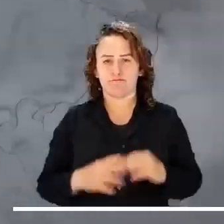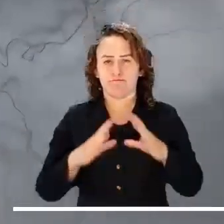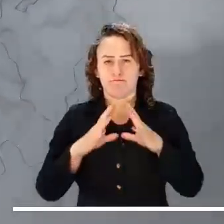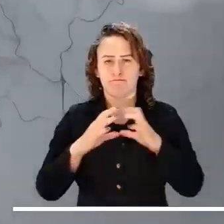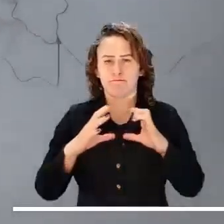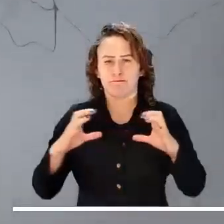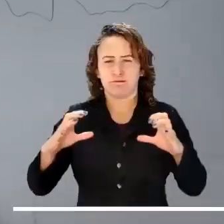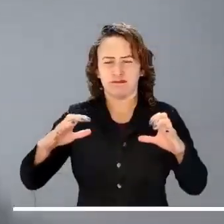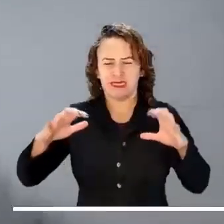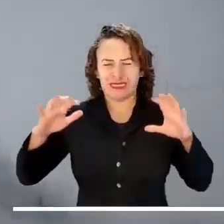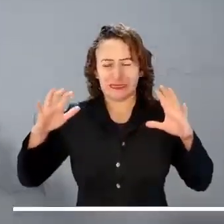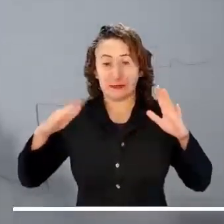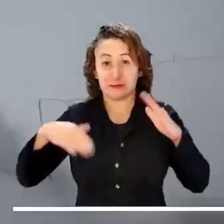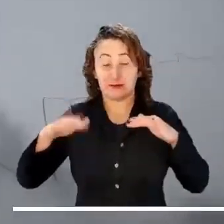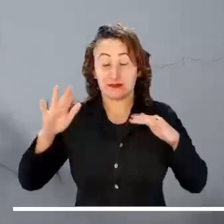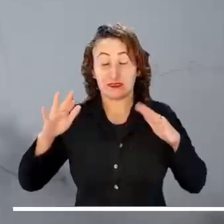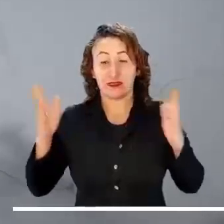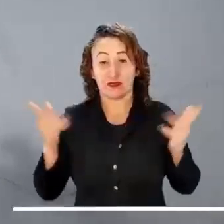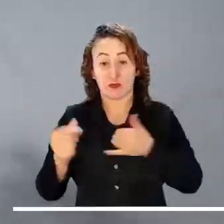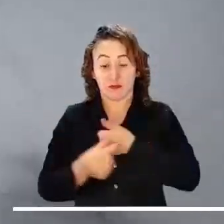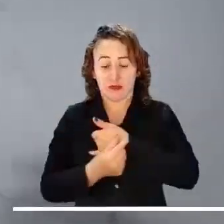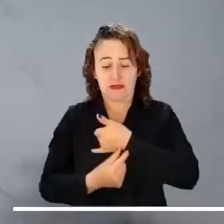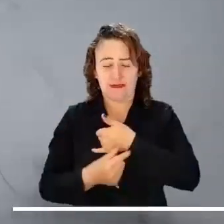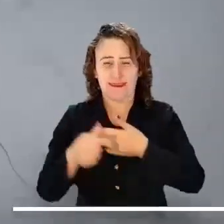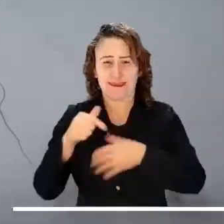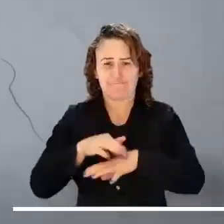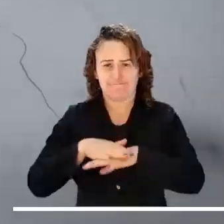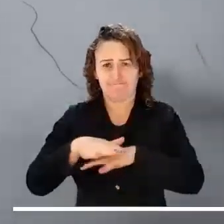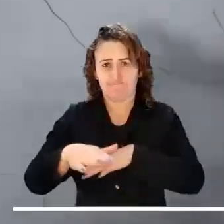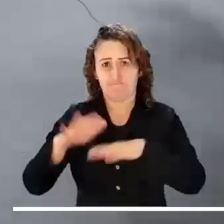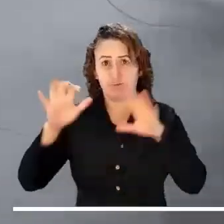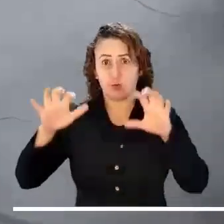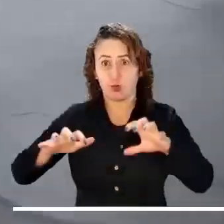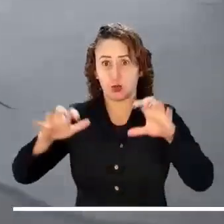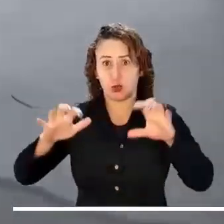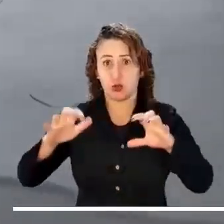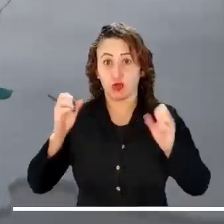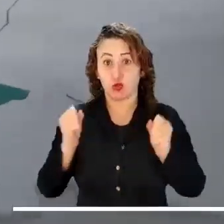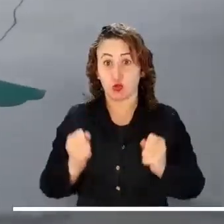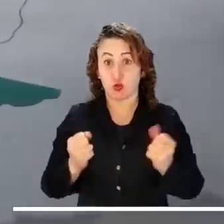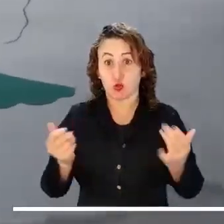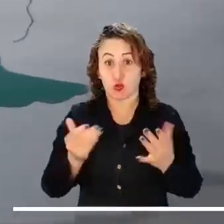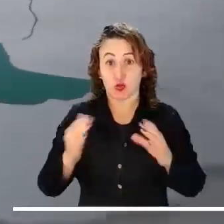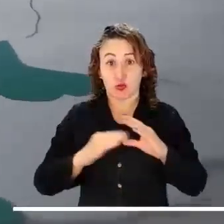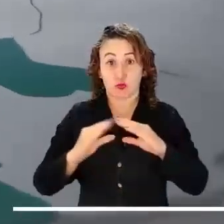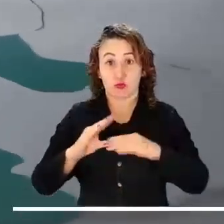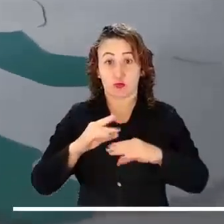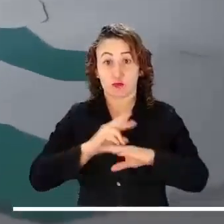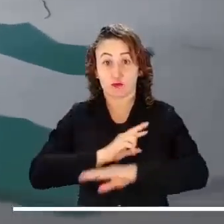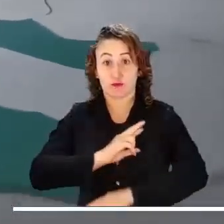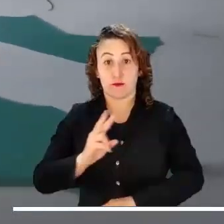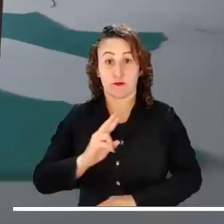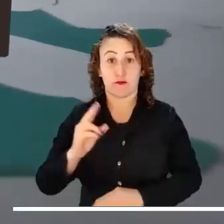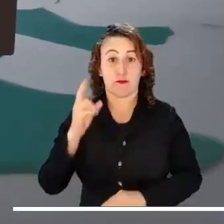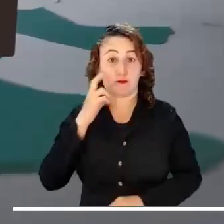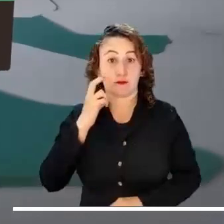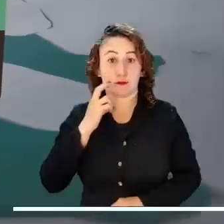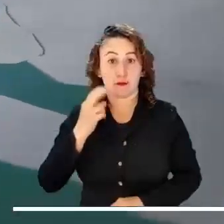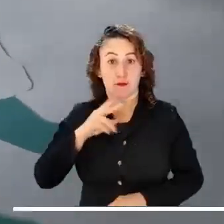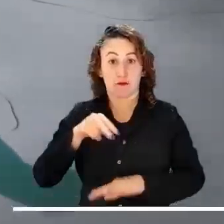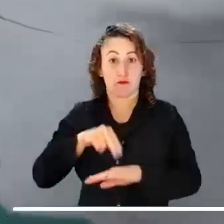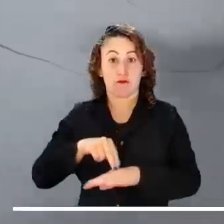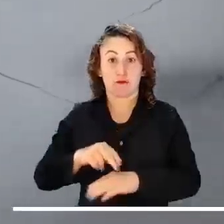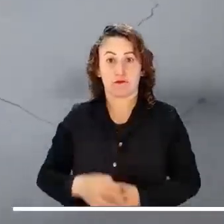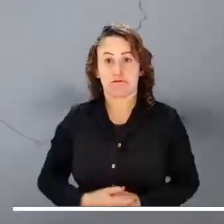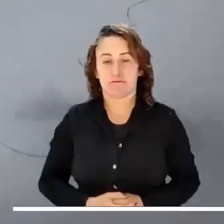Las nubes irán aumentando en el Pacífico, por lo que no se descartan precipitaciones importantes en los departamentos de Cauca, Valle